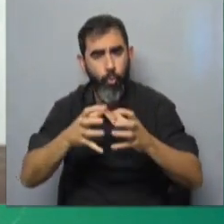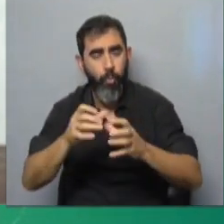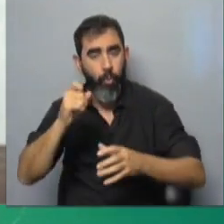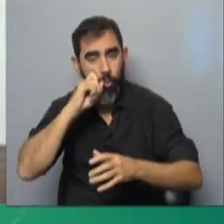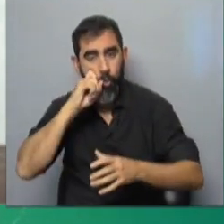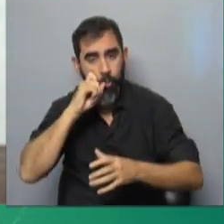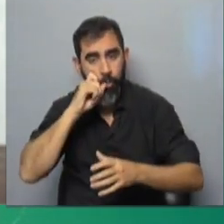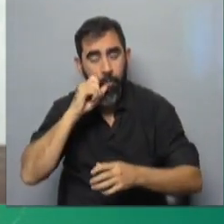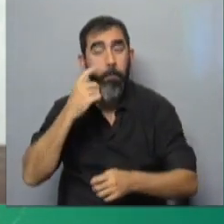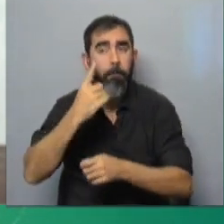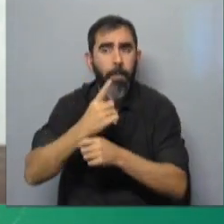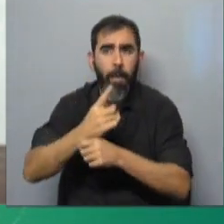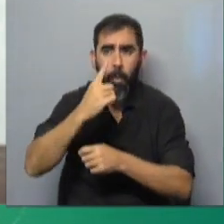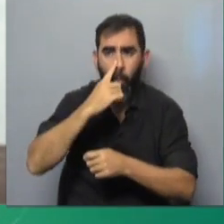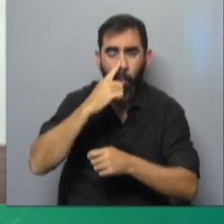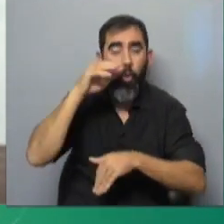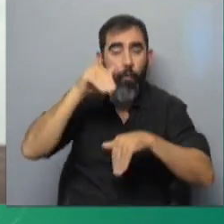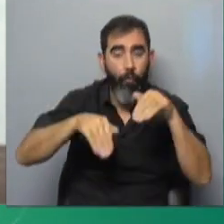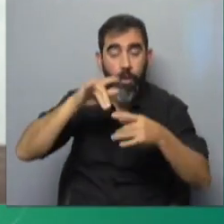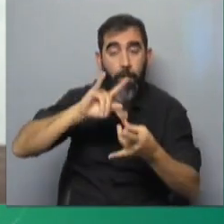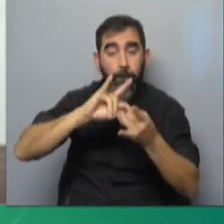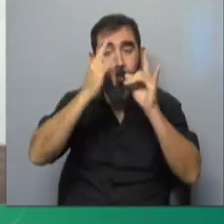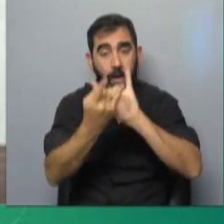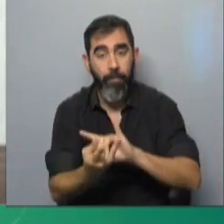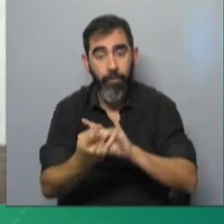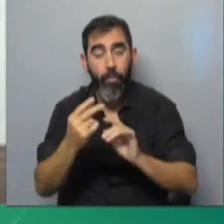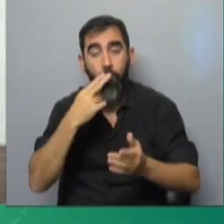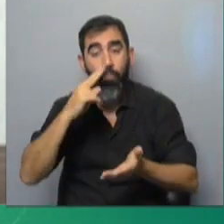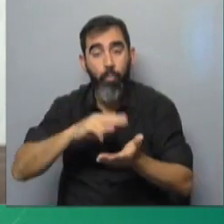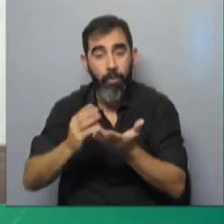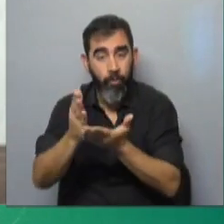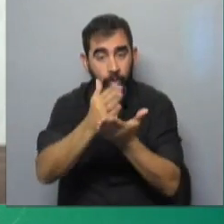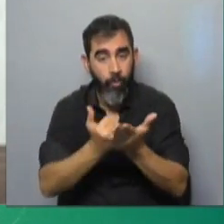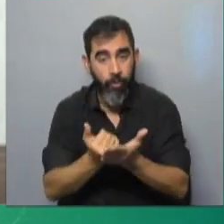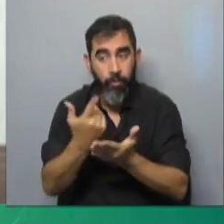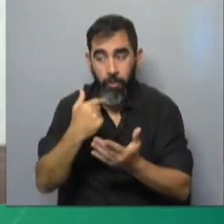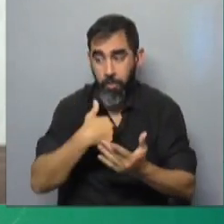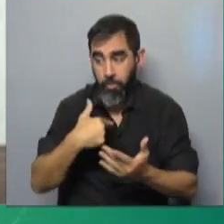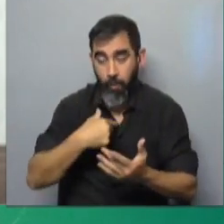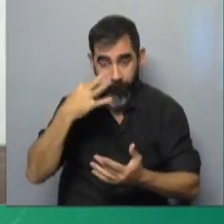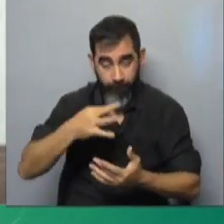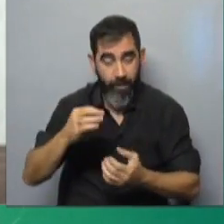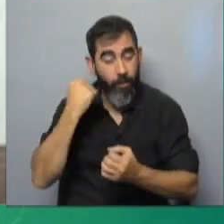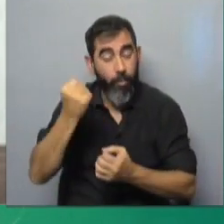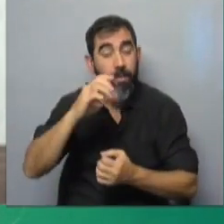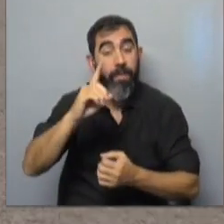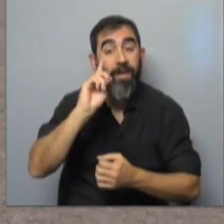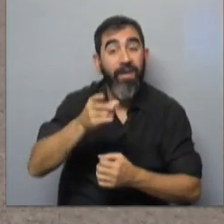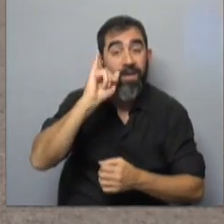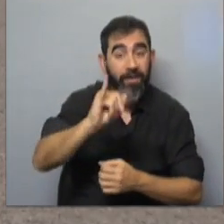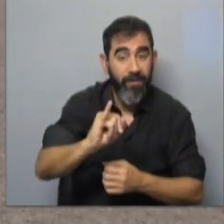Lo hubieron el primero de junio, se votó en el Parlamento la asignación del BPS, pero lo que nos duele a nosotros que es lo de EGI,